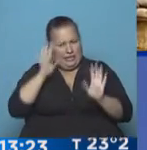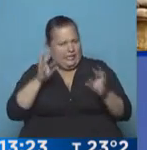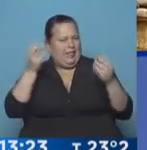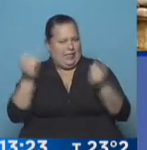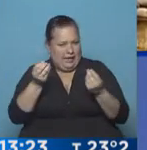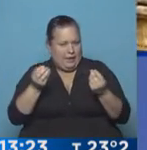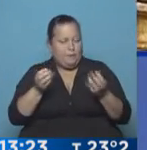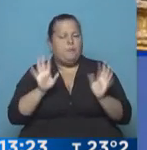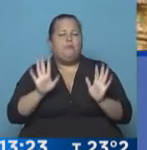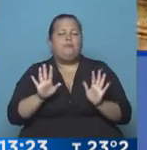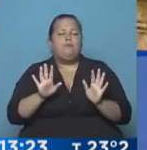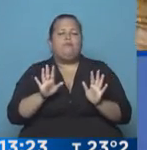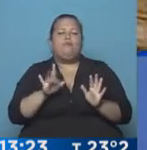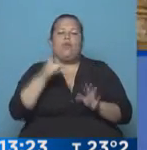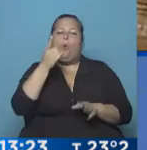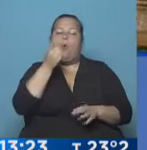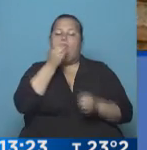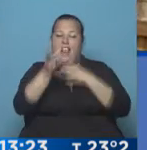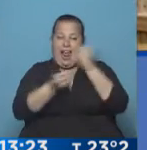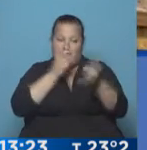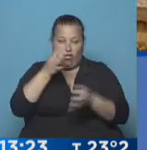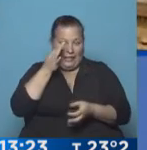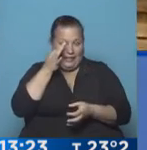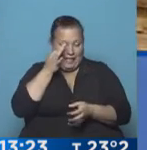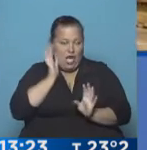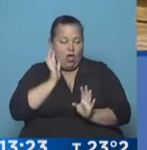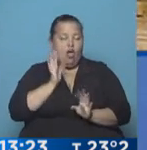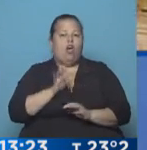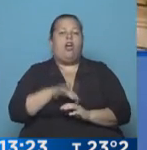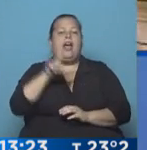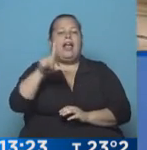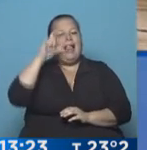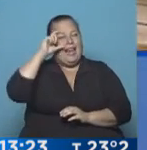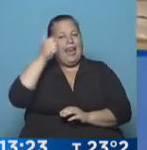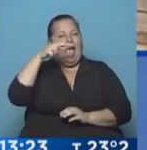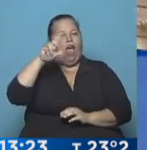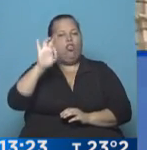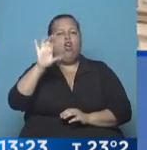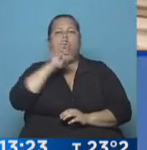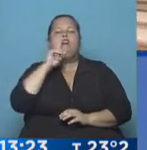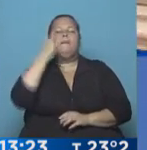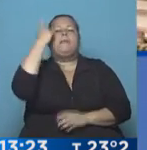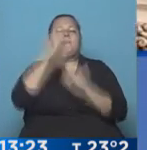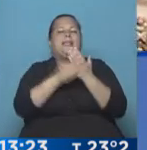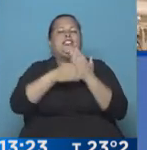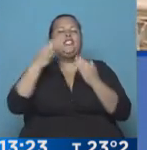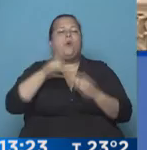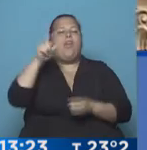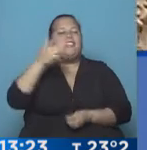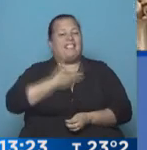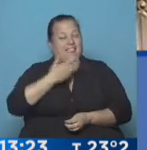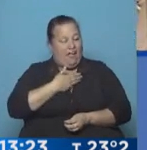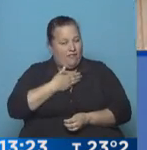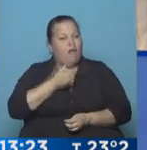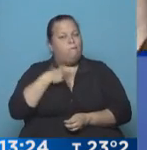hay una testimonial, en este caso, de Leandro Corti, el primer ministro de Seguridad de Santa Fe,